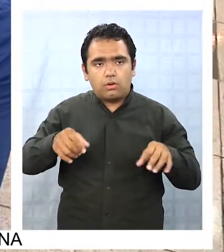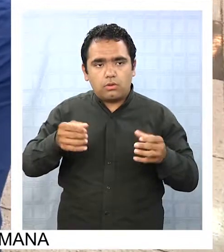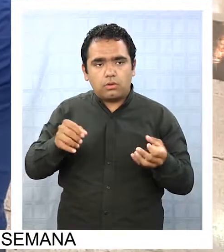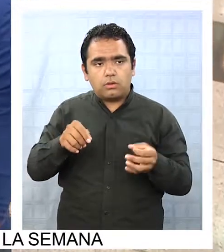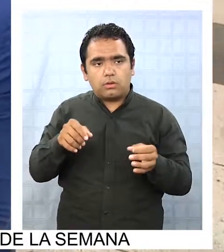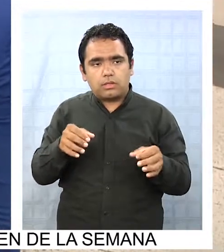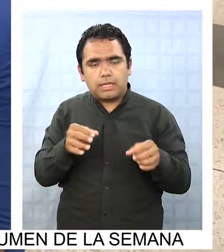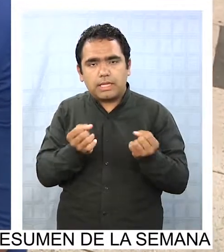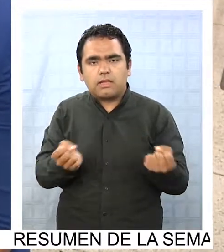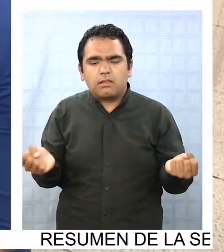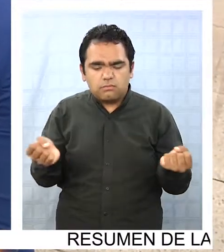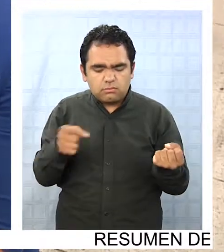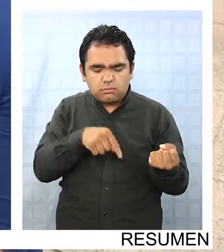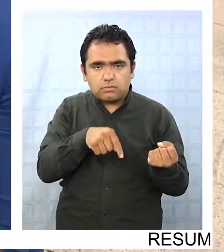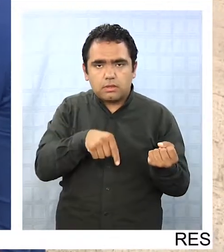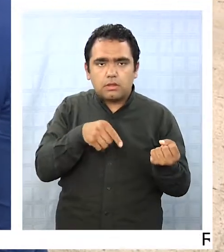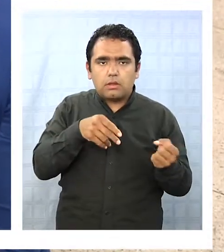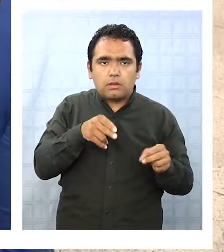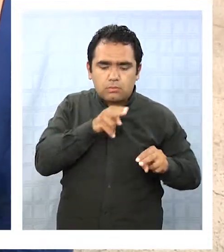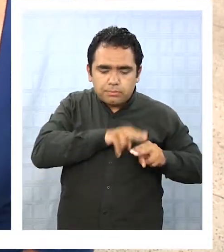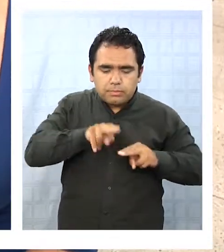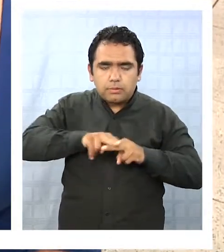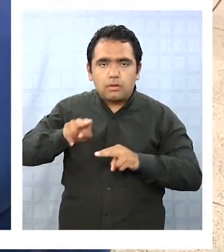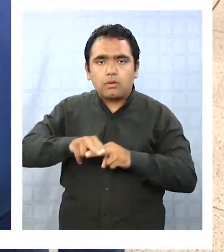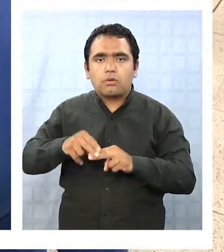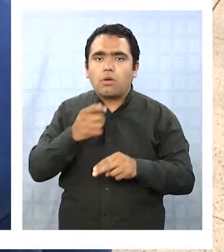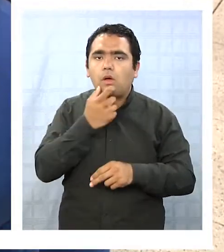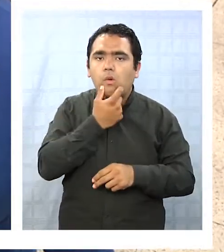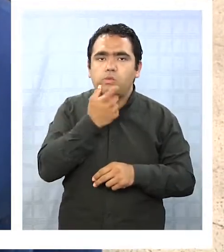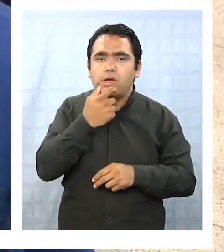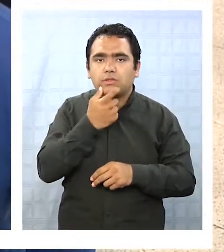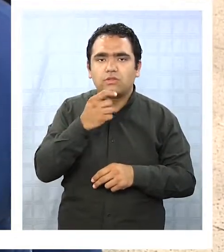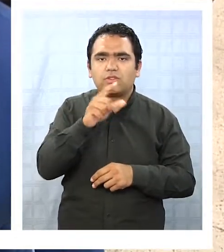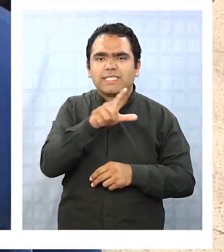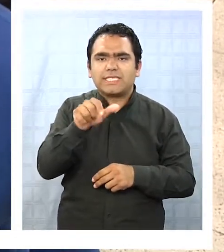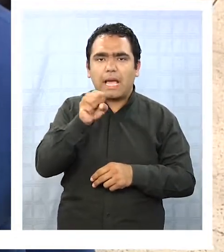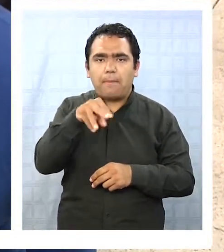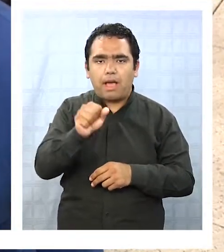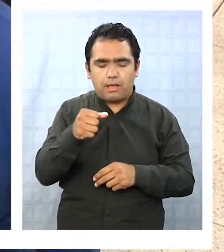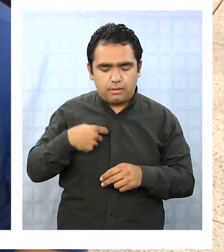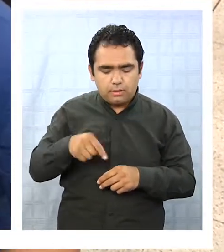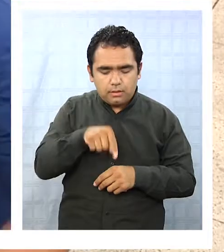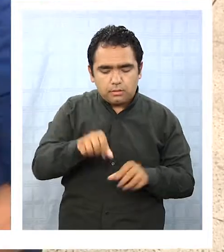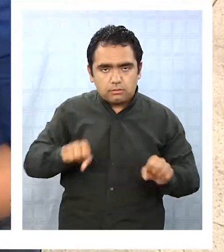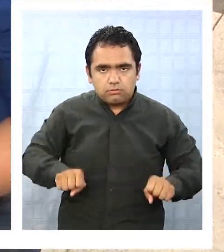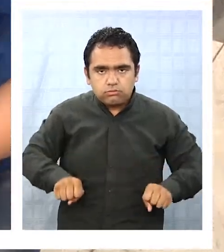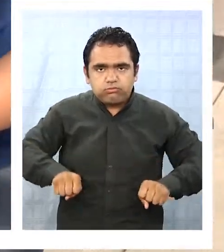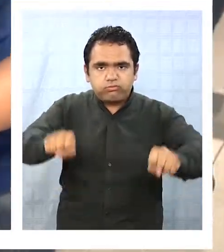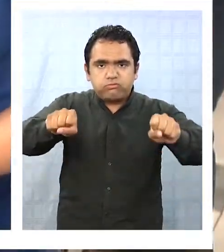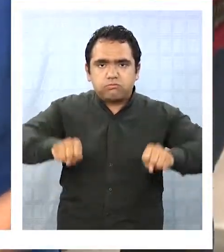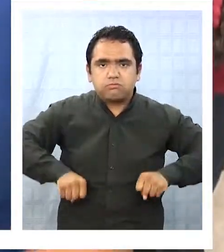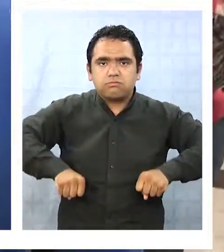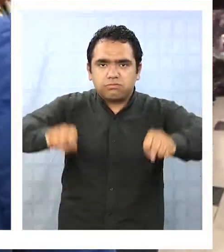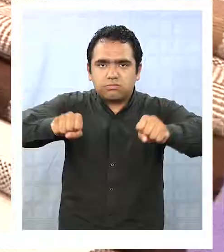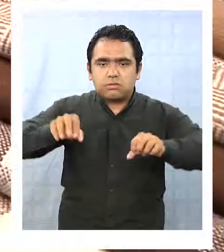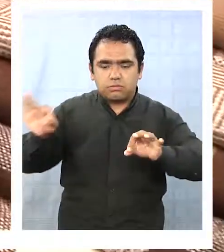principalmente en huesito de llamo y ellas empiezan a trabajar de esa forma. Esa es la forma tradicional del tejido Aymara.